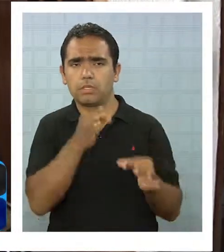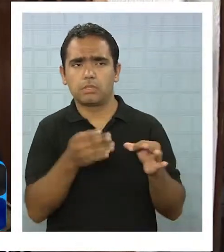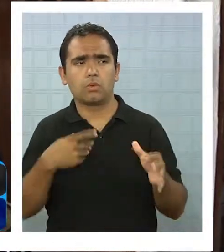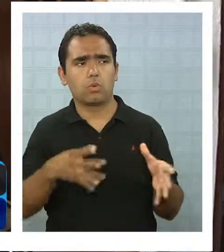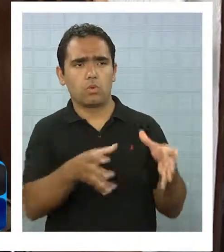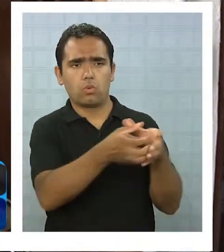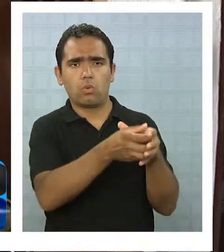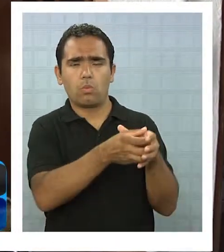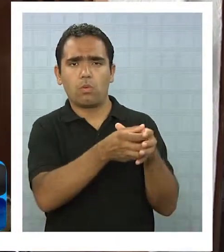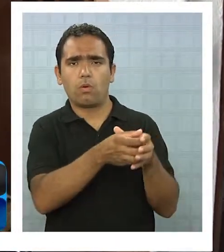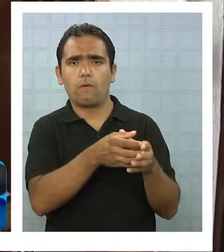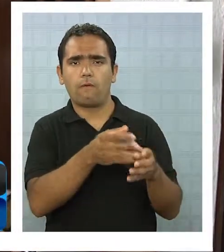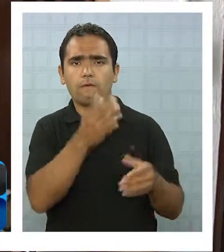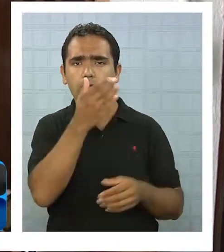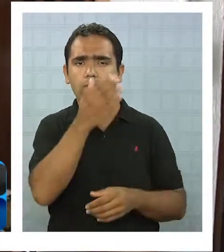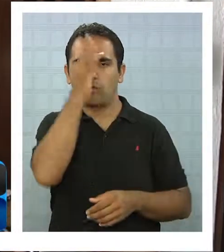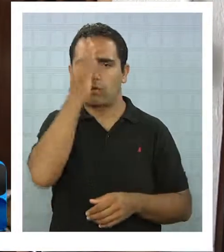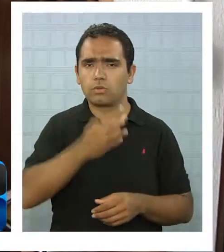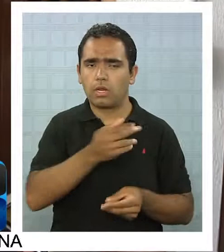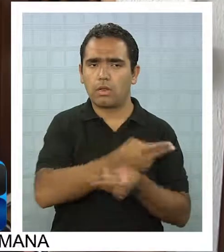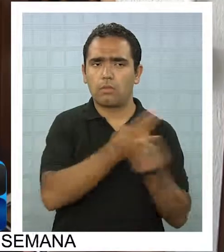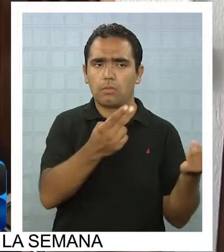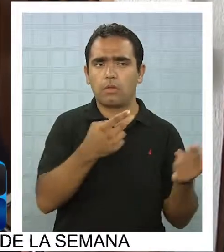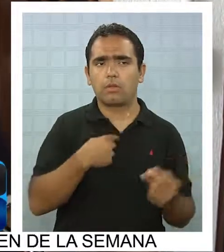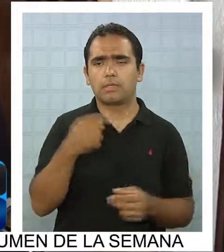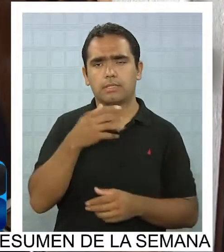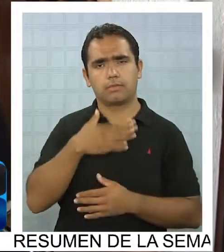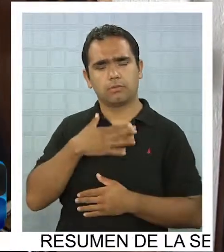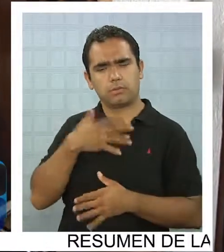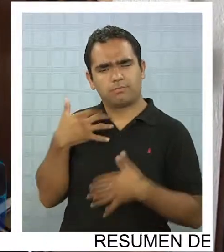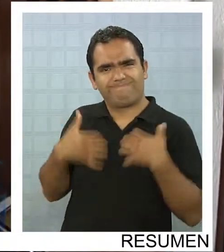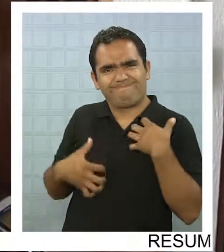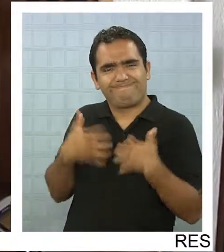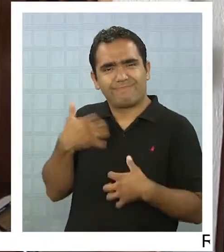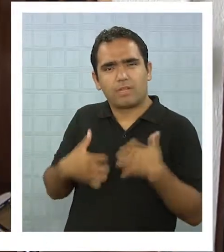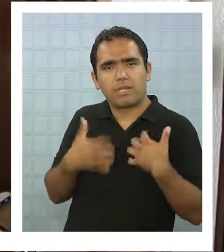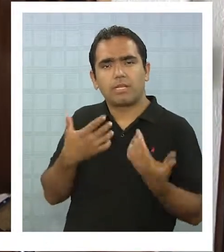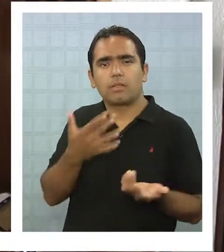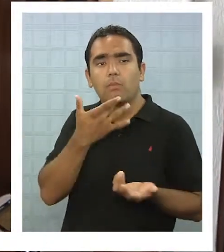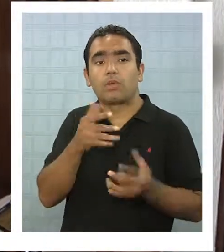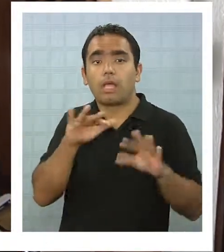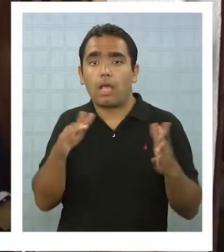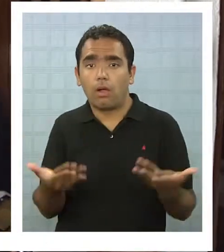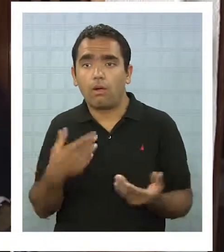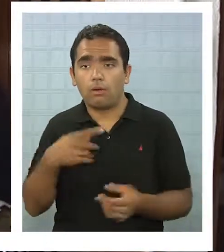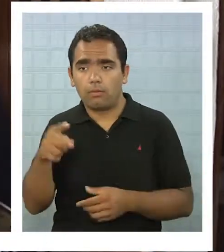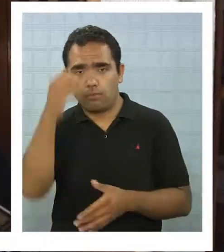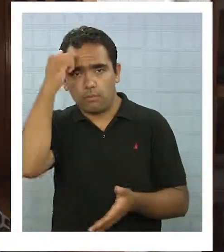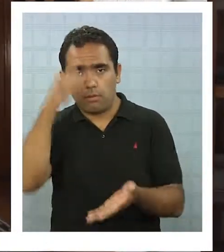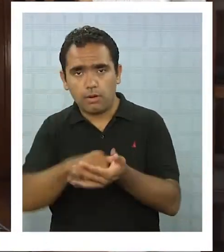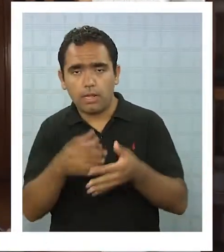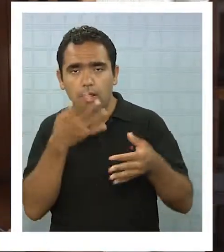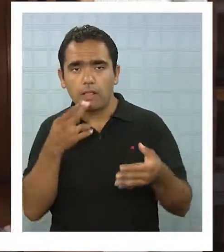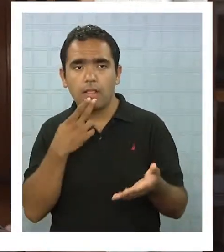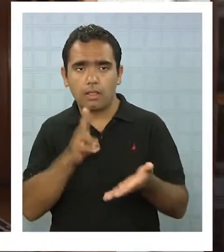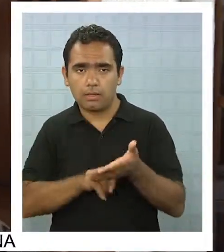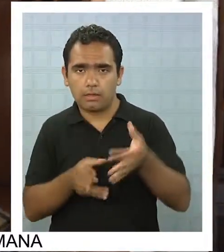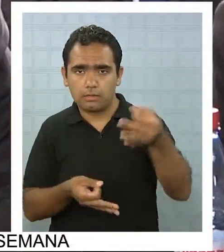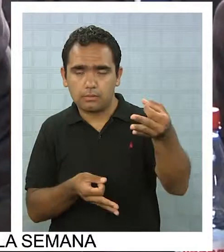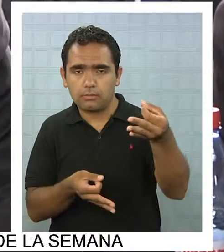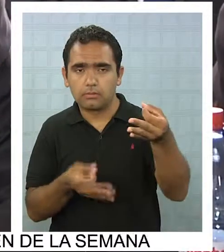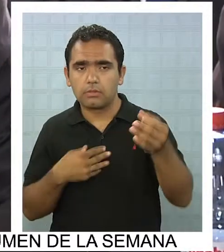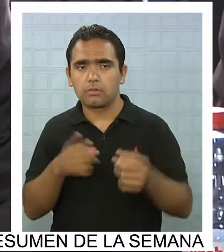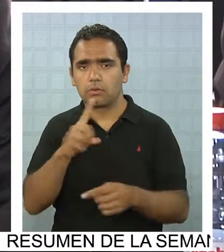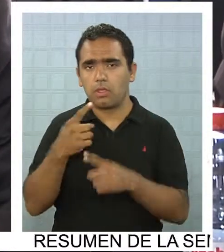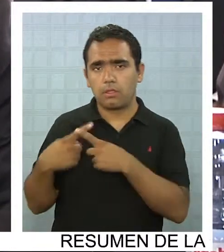a un grupo de funcionarios públicos del Gobierno Regional. Y eso me genera bastante molestia, porque no solo ahora lo han manifestado en una carta, ustedes han estado